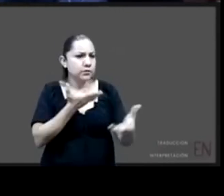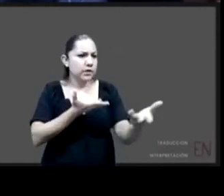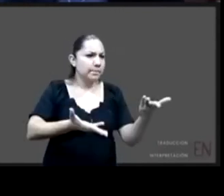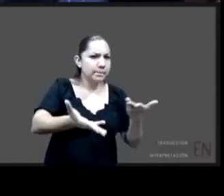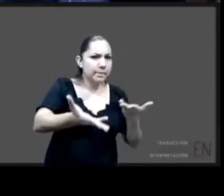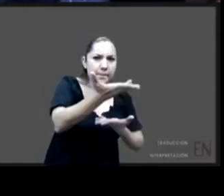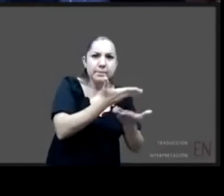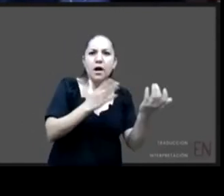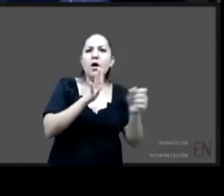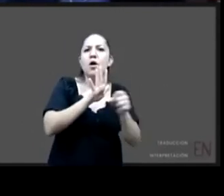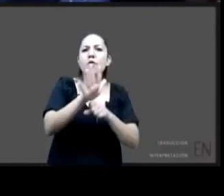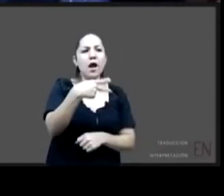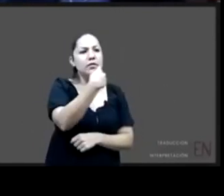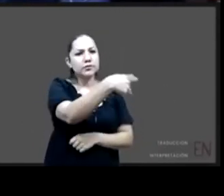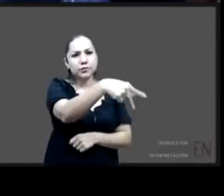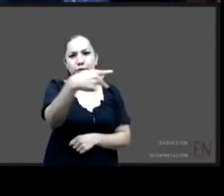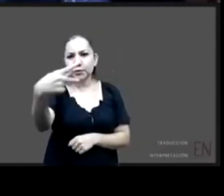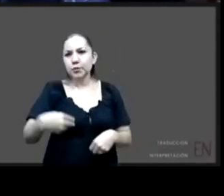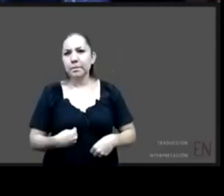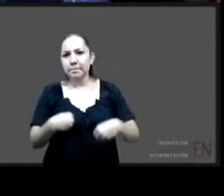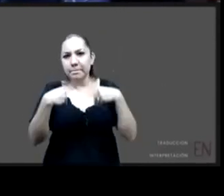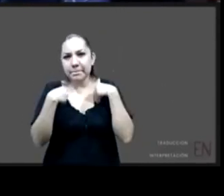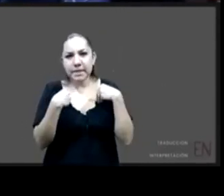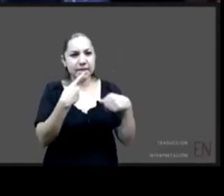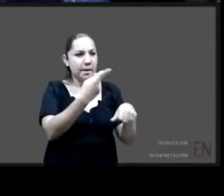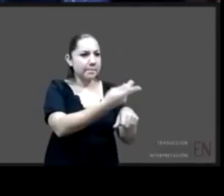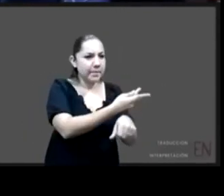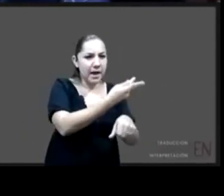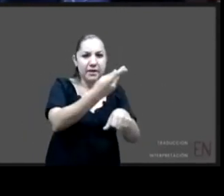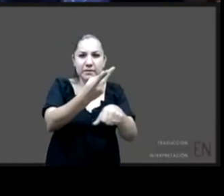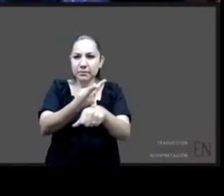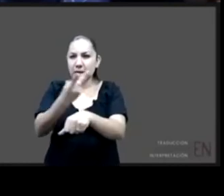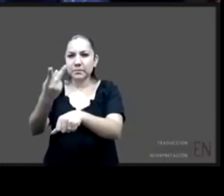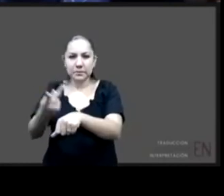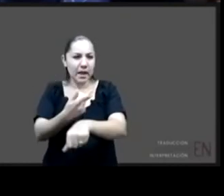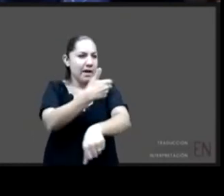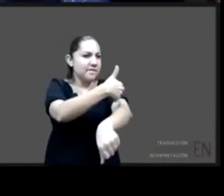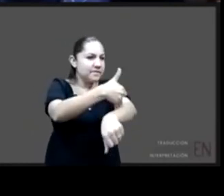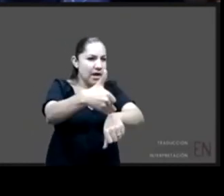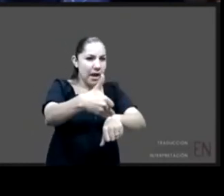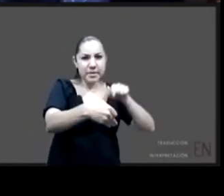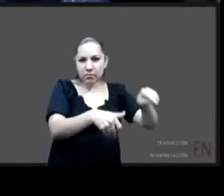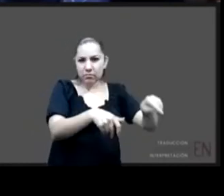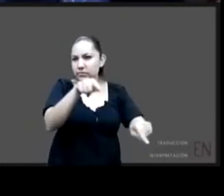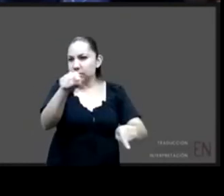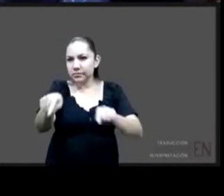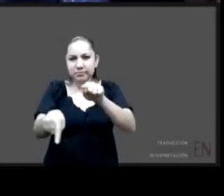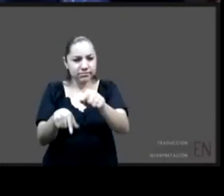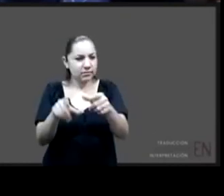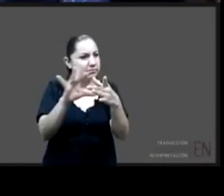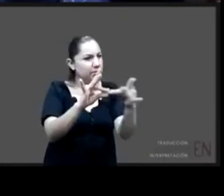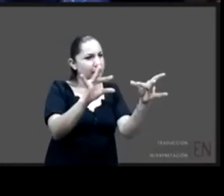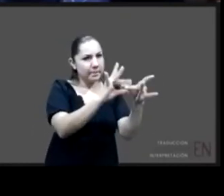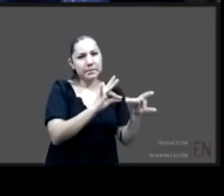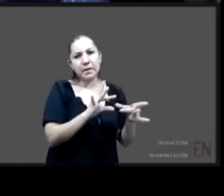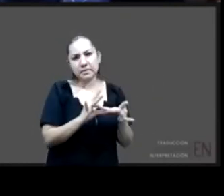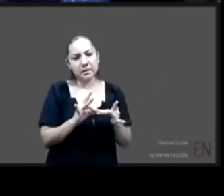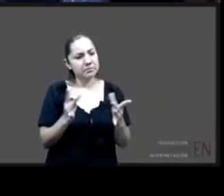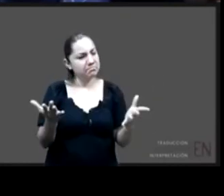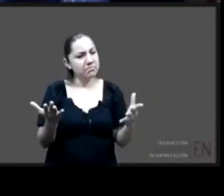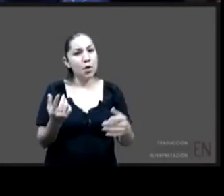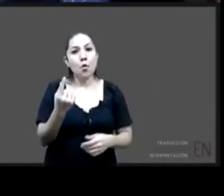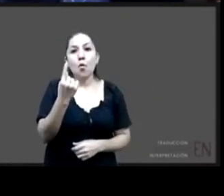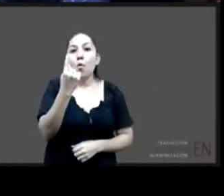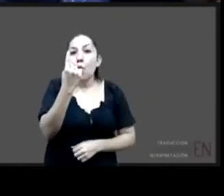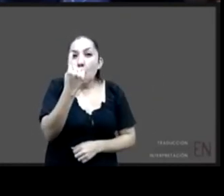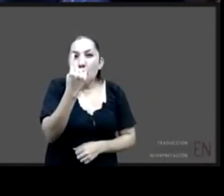que viven los individuos y las familias pero digamos el puro nombre de certificado